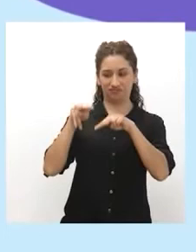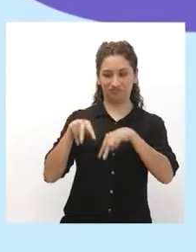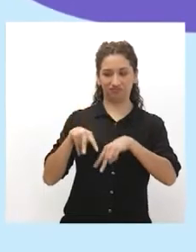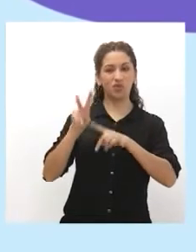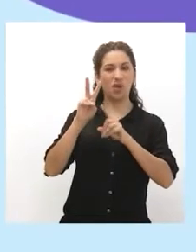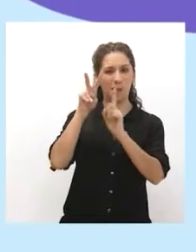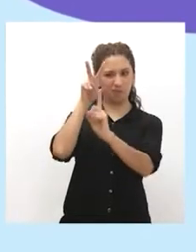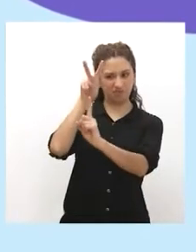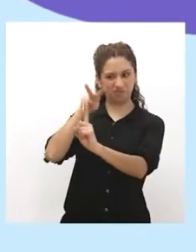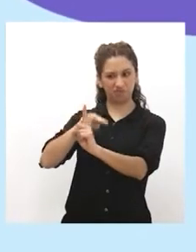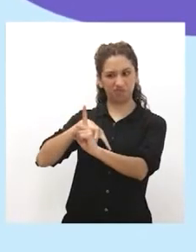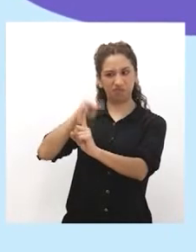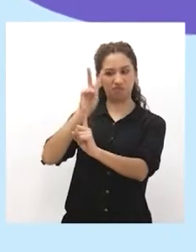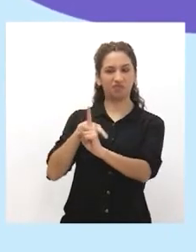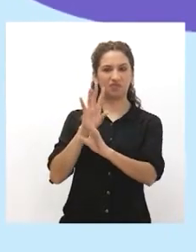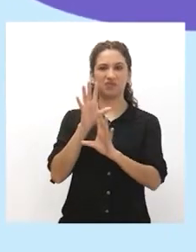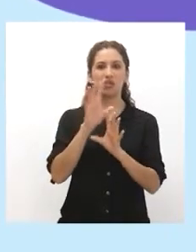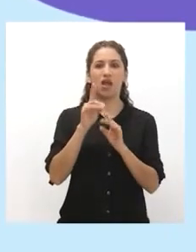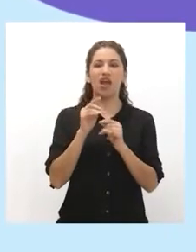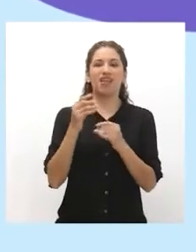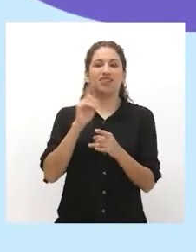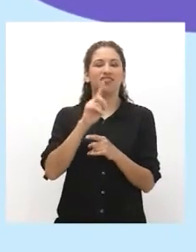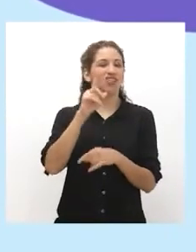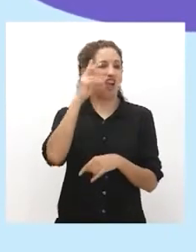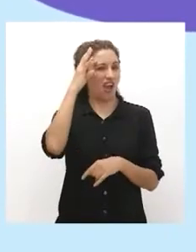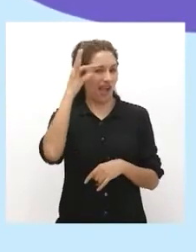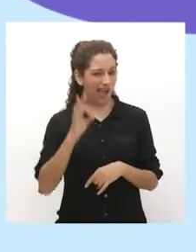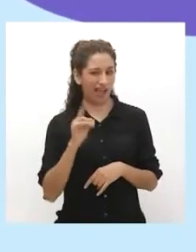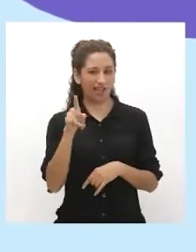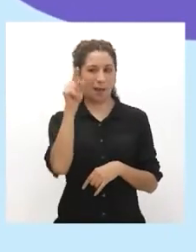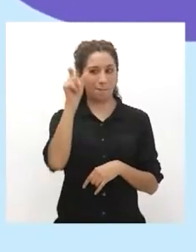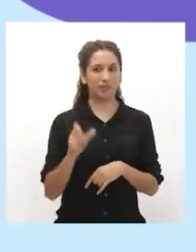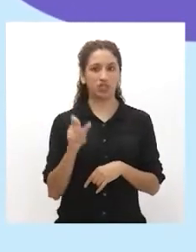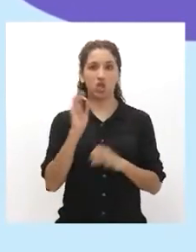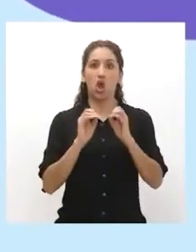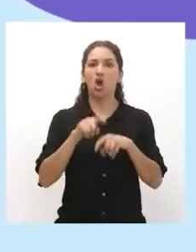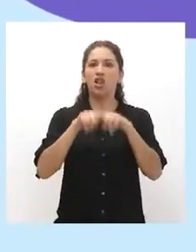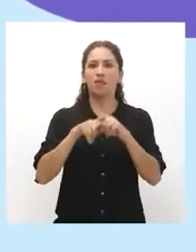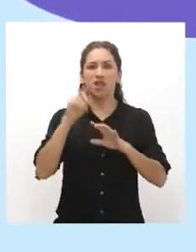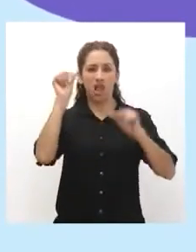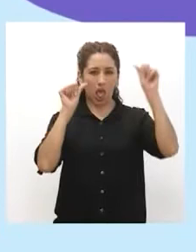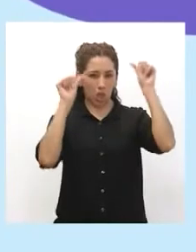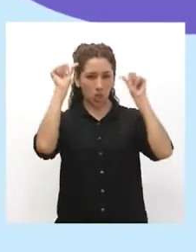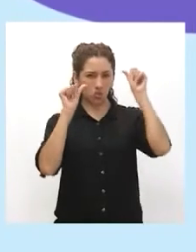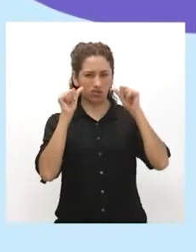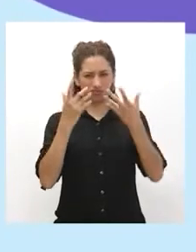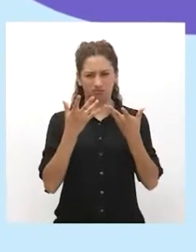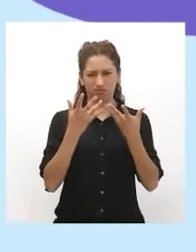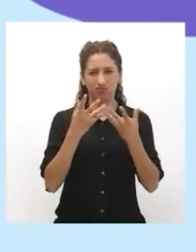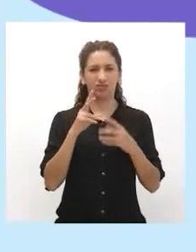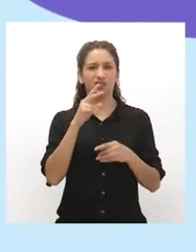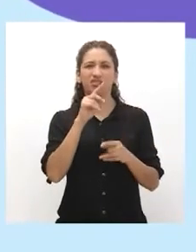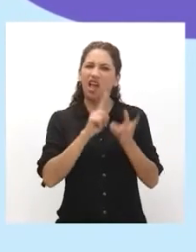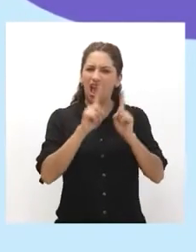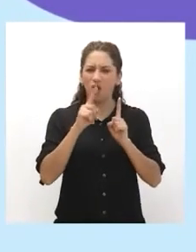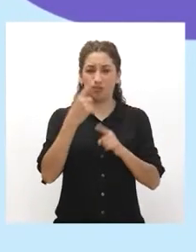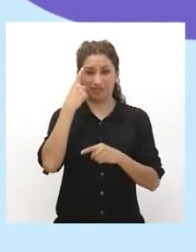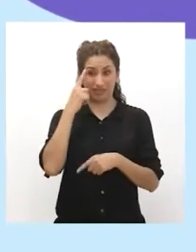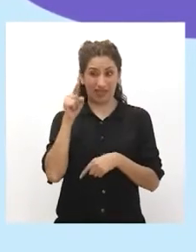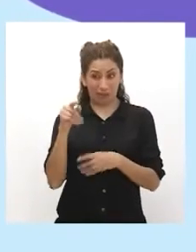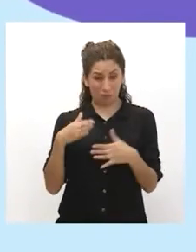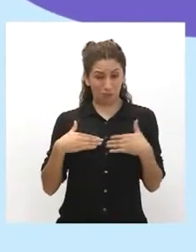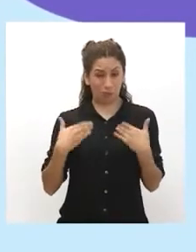incredulidad respecto a la capacidad de la persona y dudas sobre sus acciones. Incluso, es común que no se consideren las